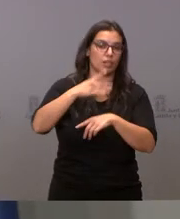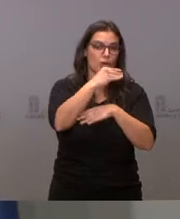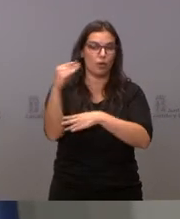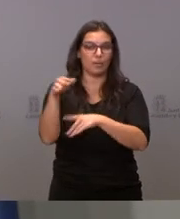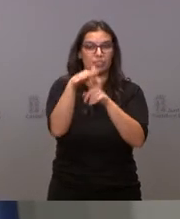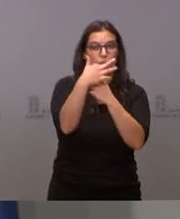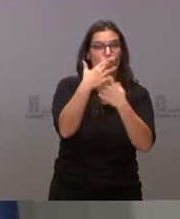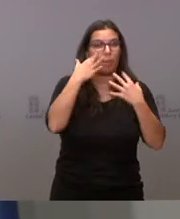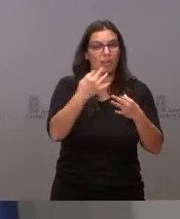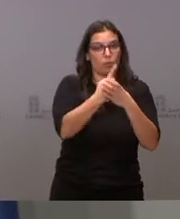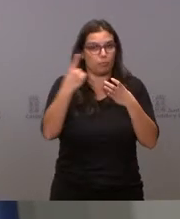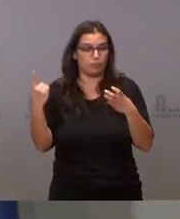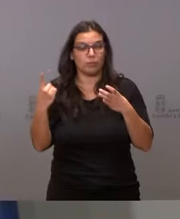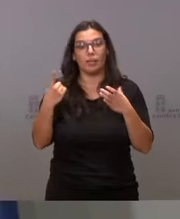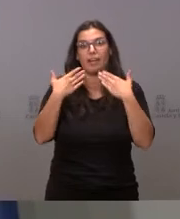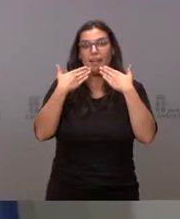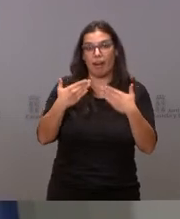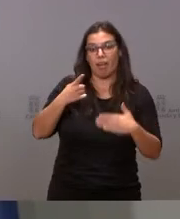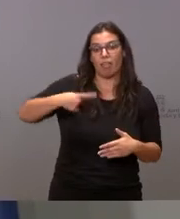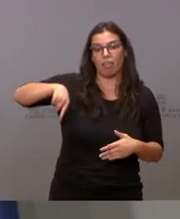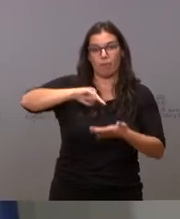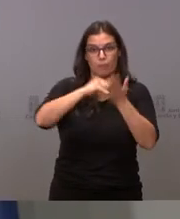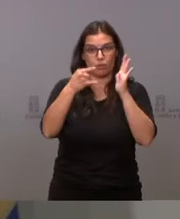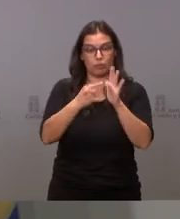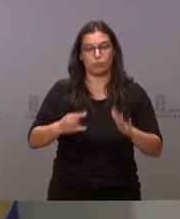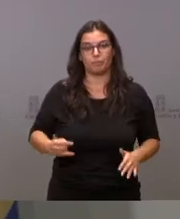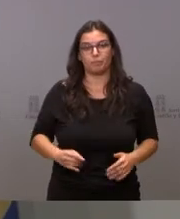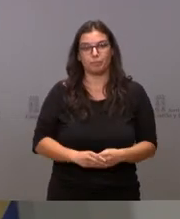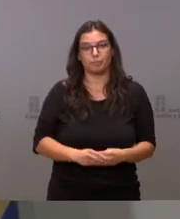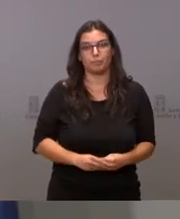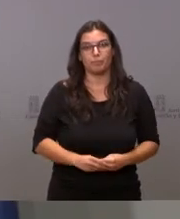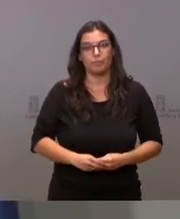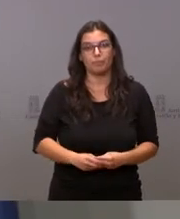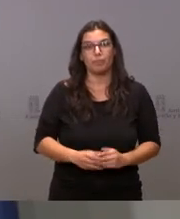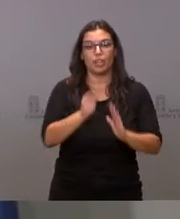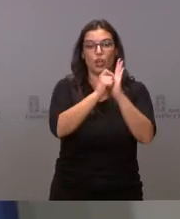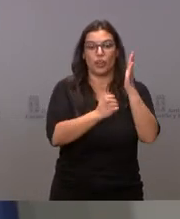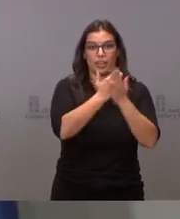exclusión mediante este proyecto. Fuera del orden del día,